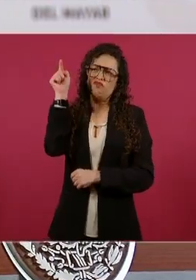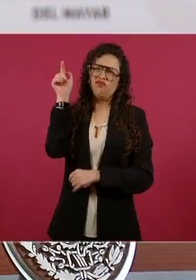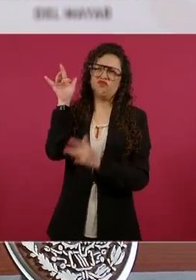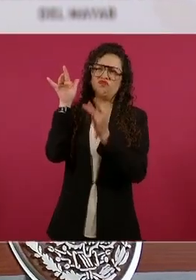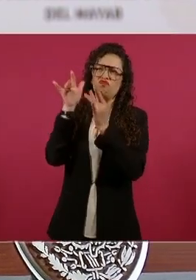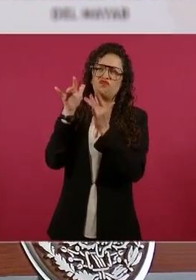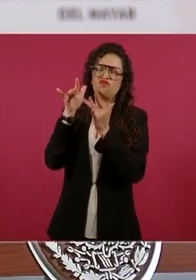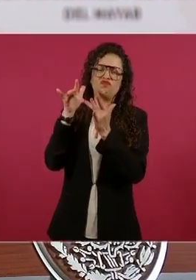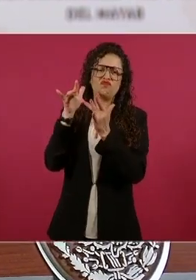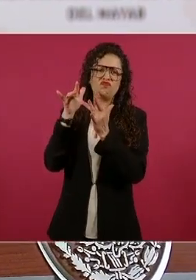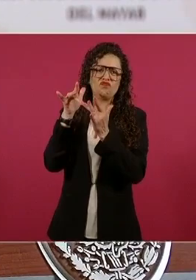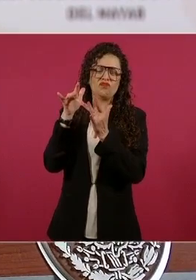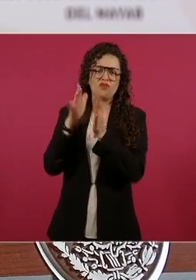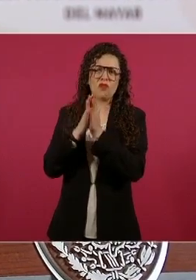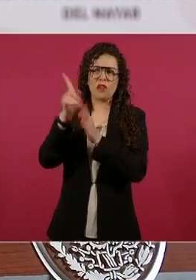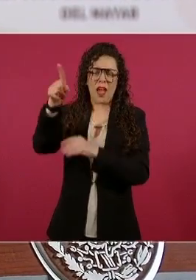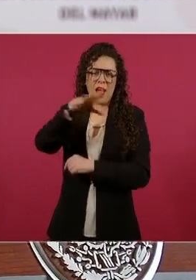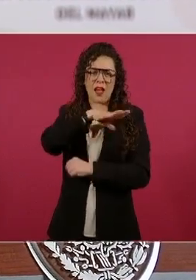mi parte,